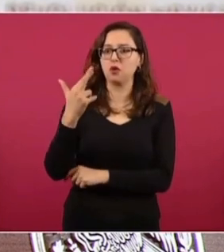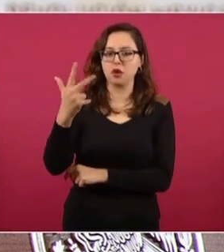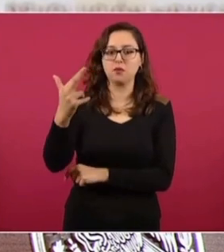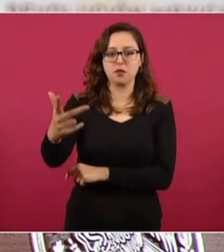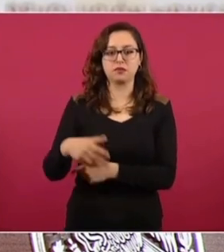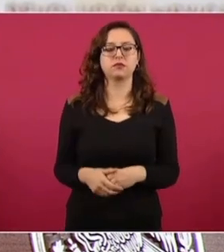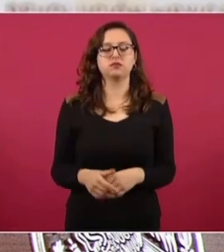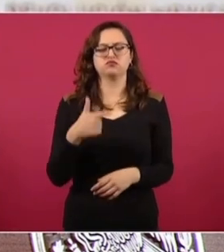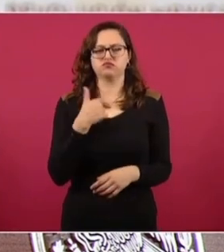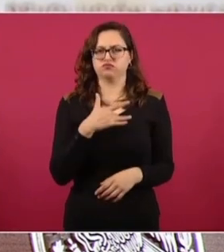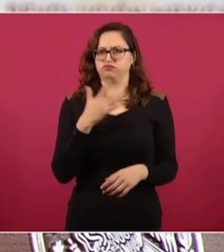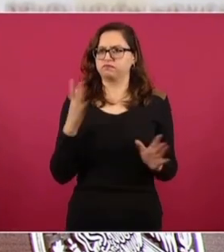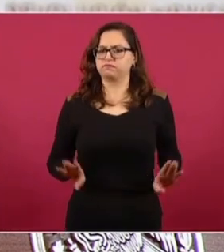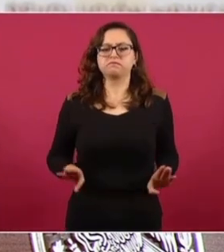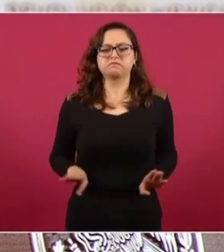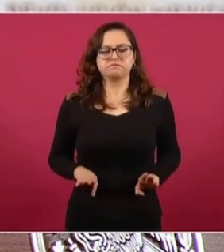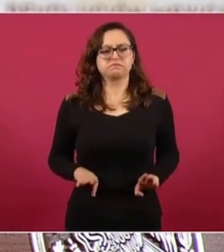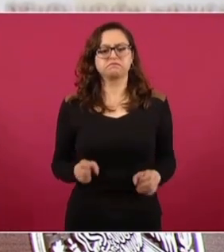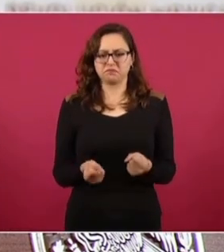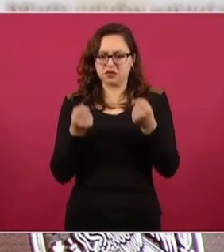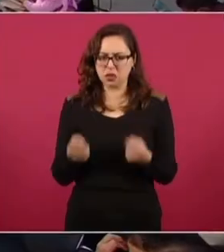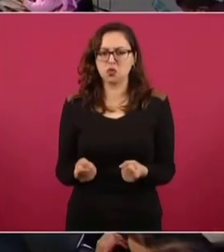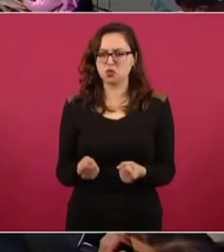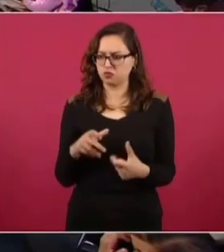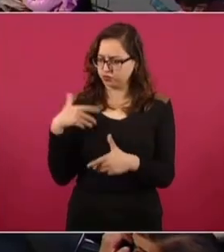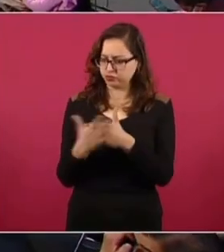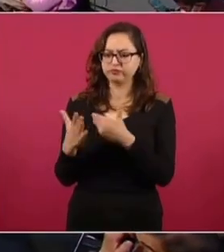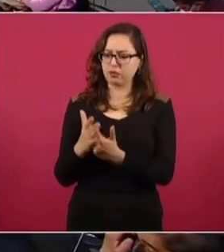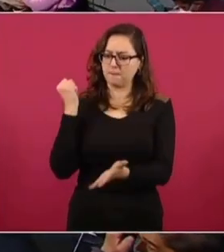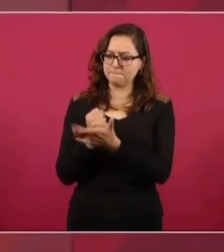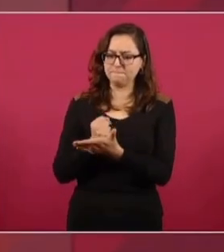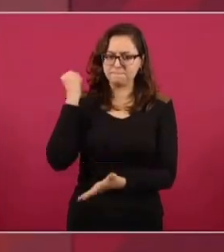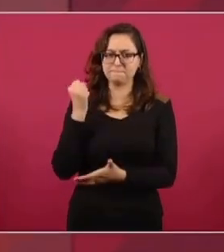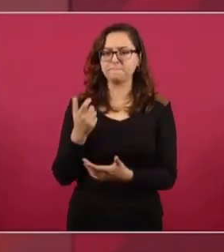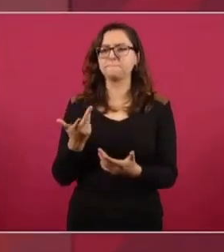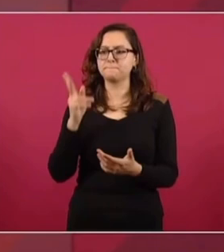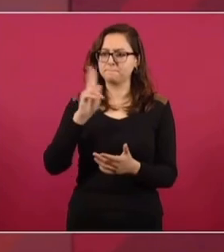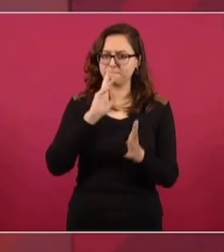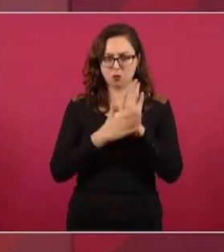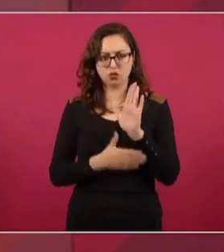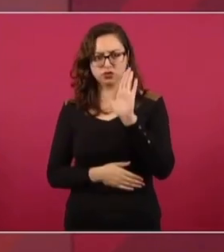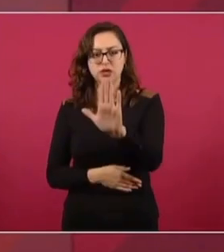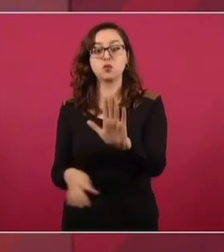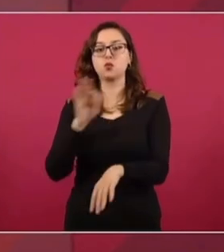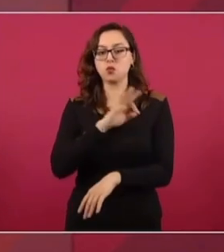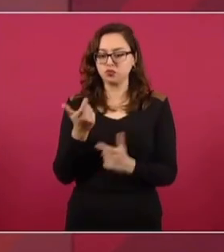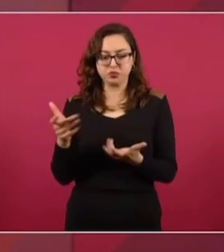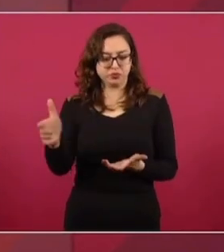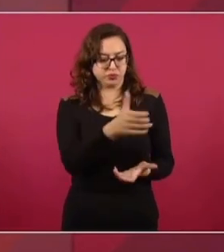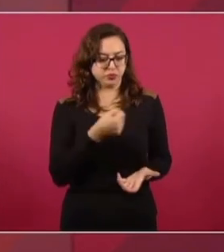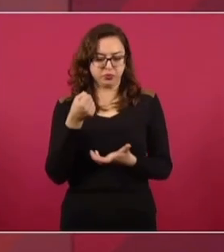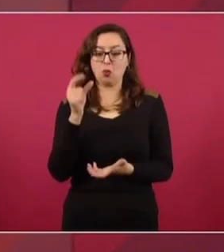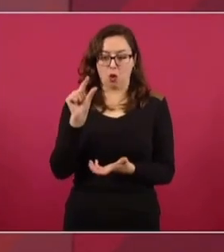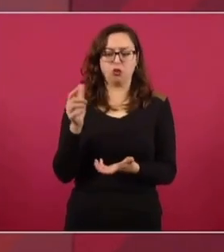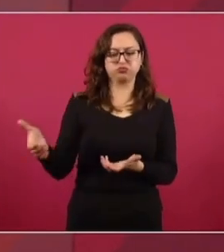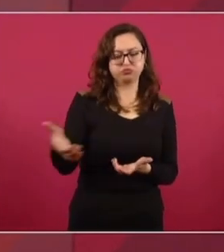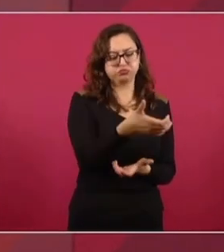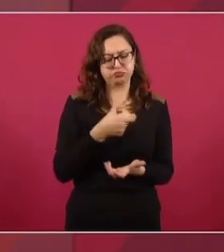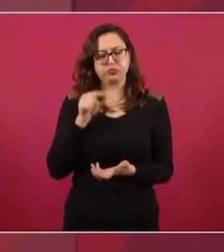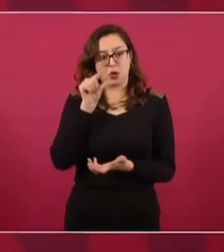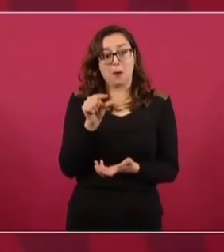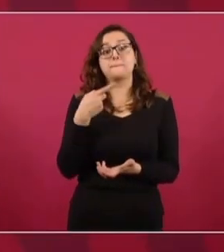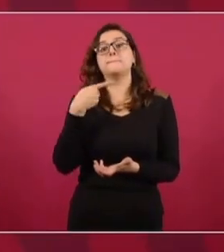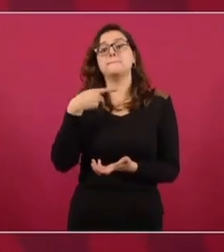Yo estoy seguro, y en ese momento lo vamos a probar, de que hay una mejor distribución del ingreso. Y por eso, aunque se nos cayó el crecimiento